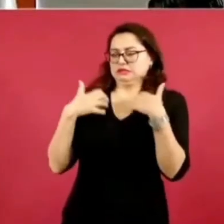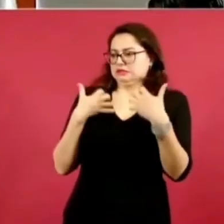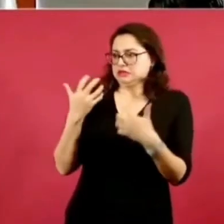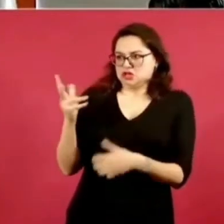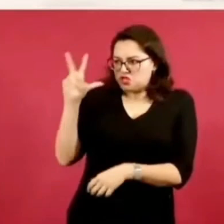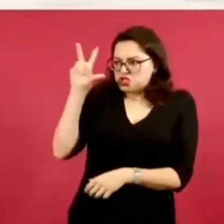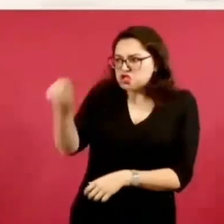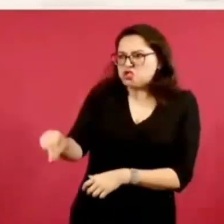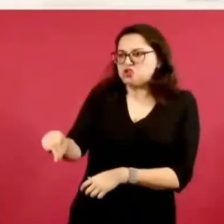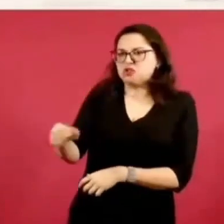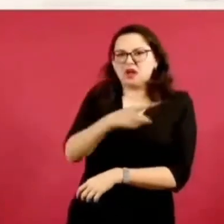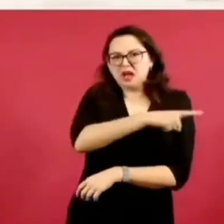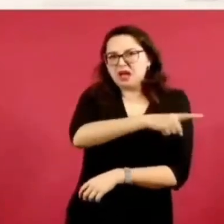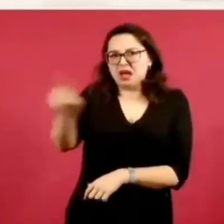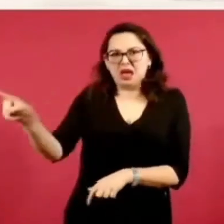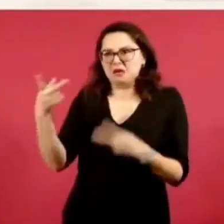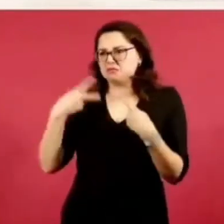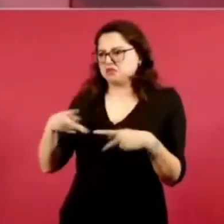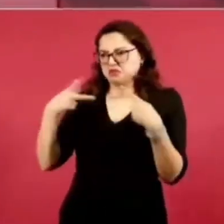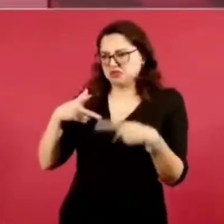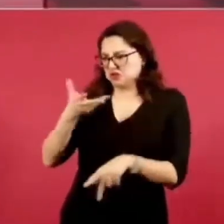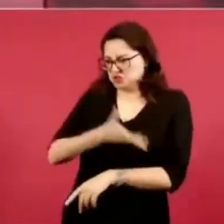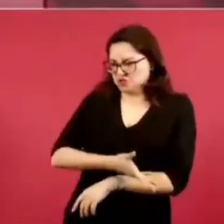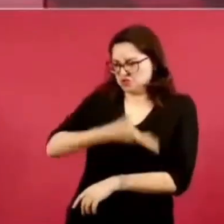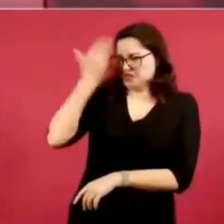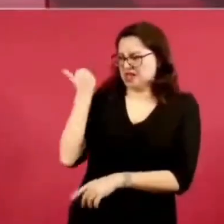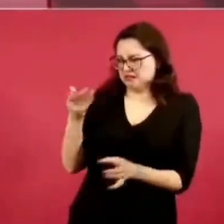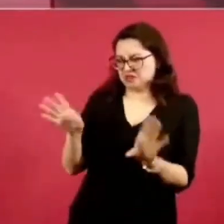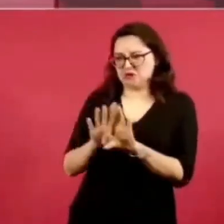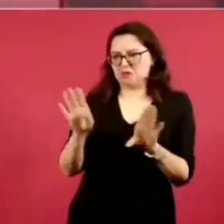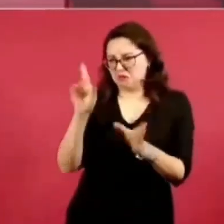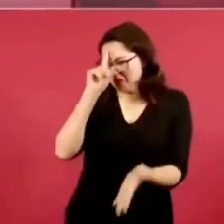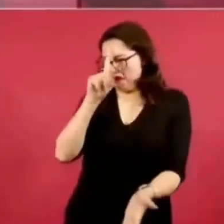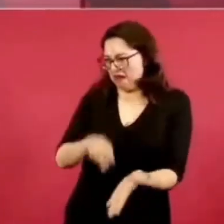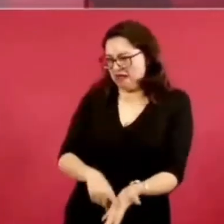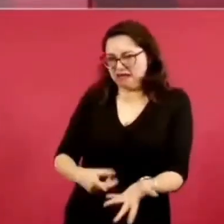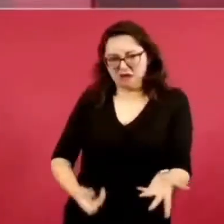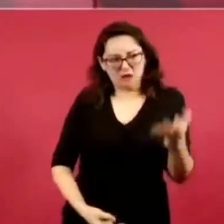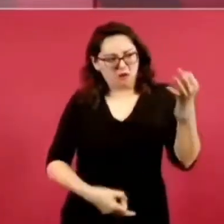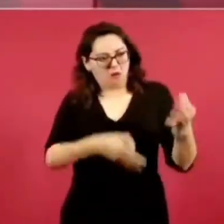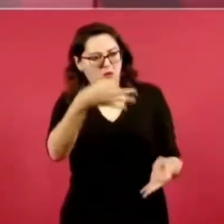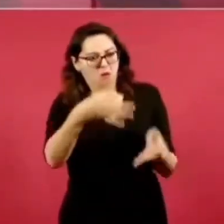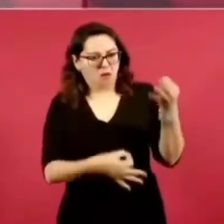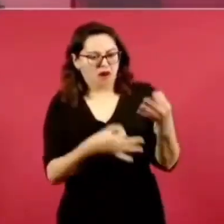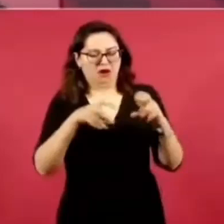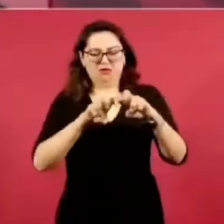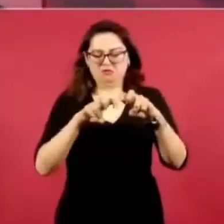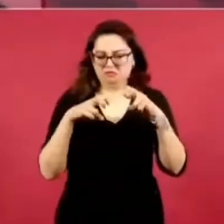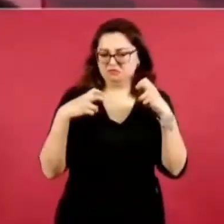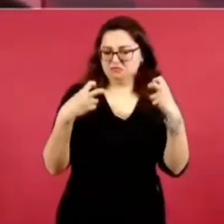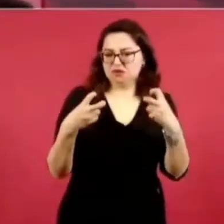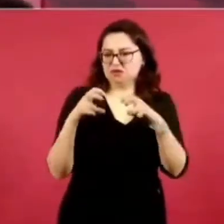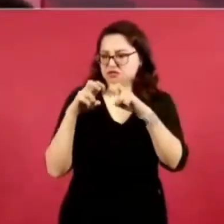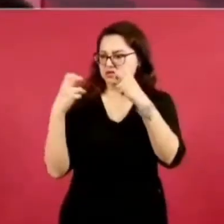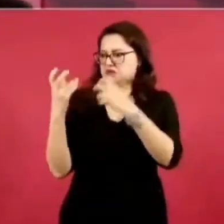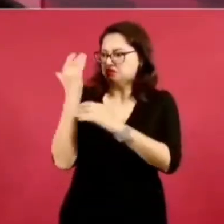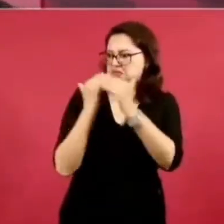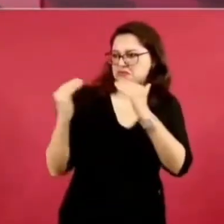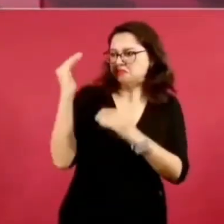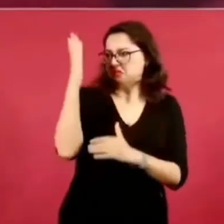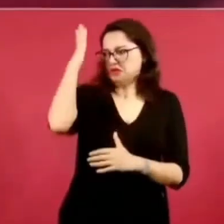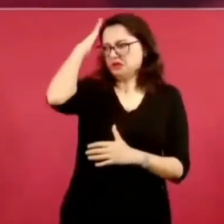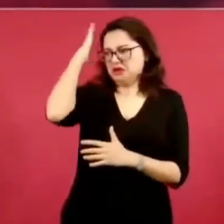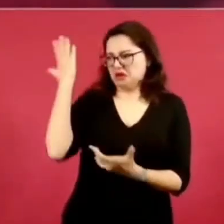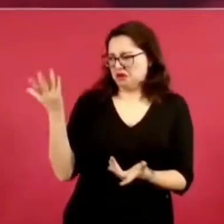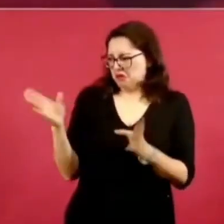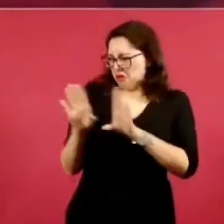¿Qué va a saber de elegir un juez, de elegir un magistrado, un ministro